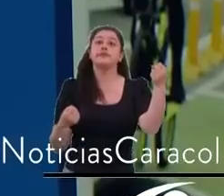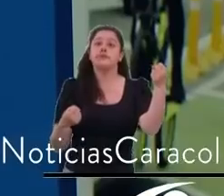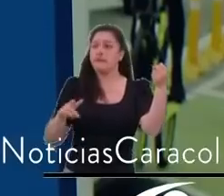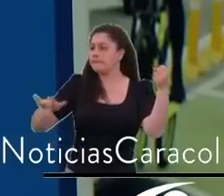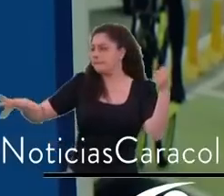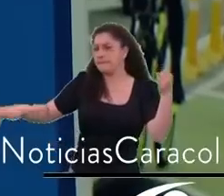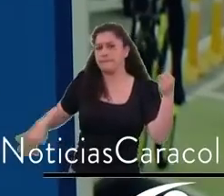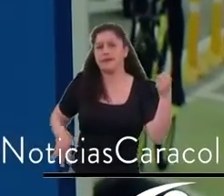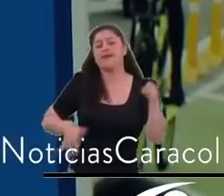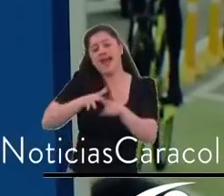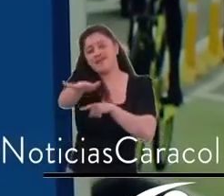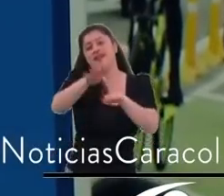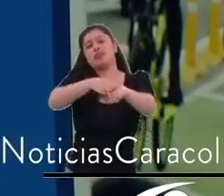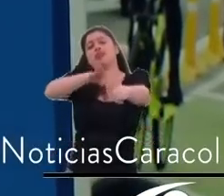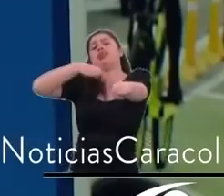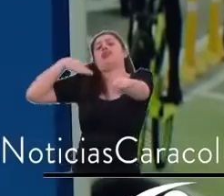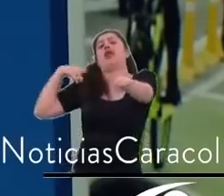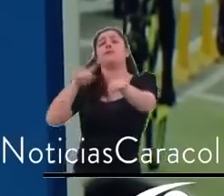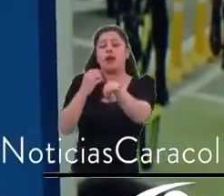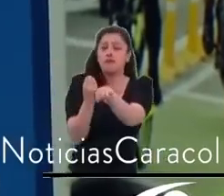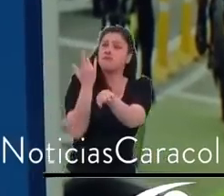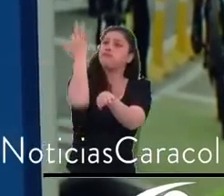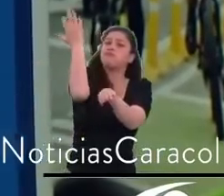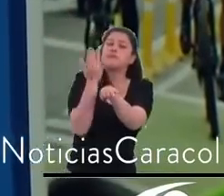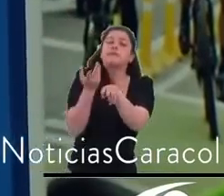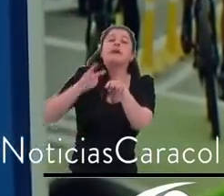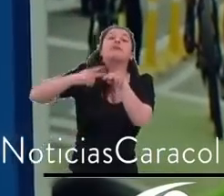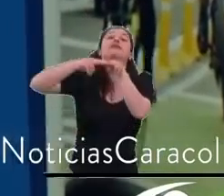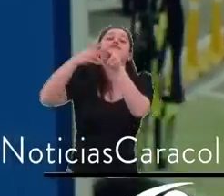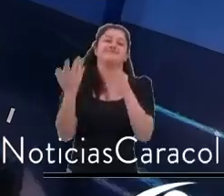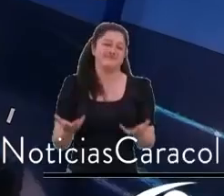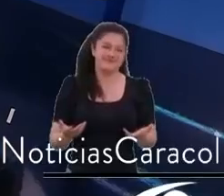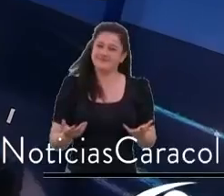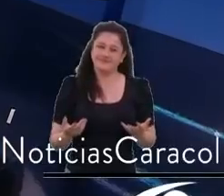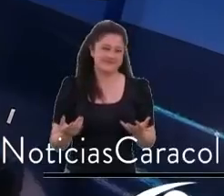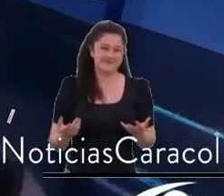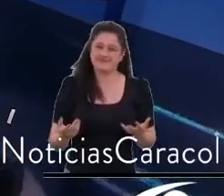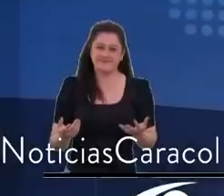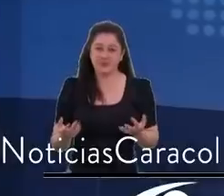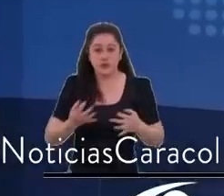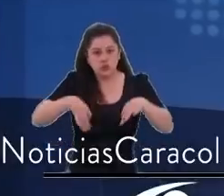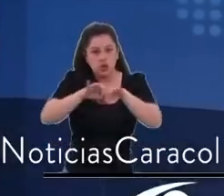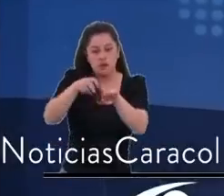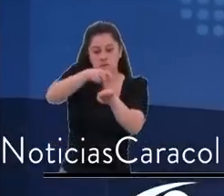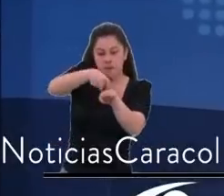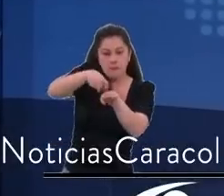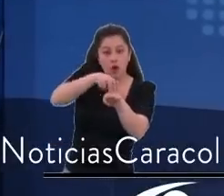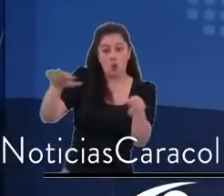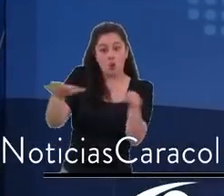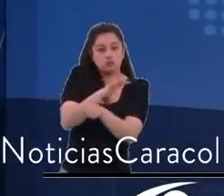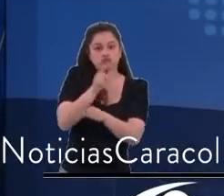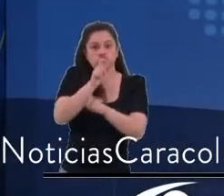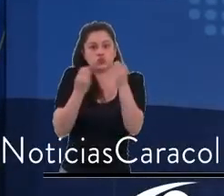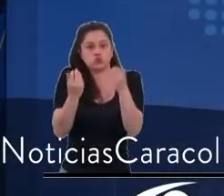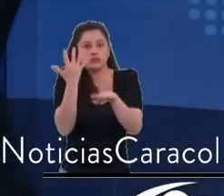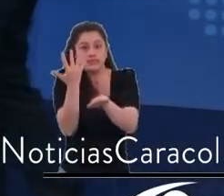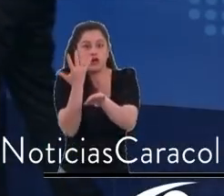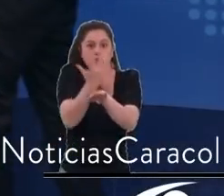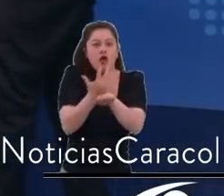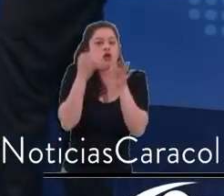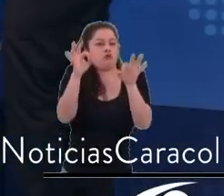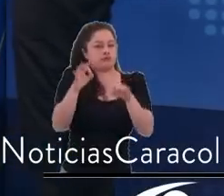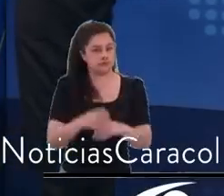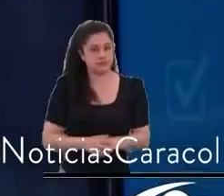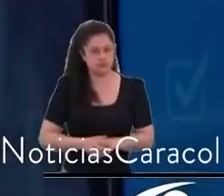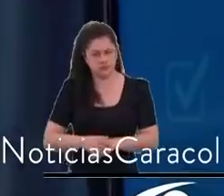Entonces, la clave es movilidad compartida y para eso vamos a tomar varias medidas que va a anunciar la Secretaría de Movilidad. ¿Va a incluir restricción de pico y placa